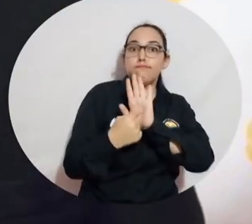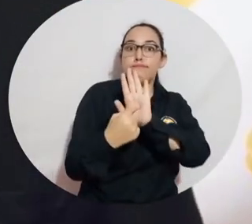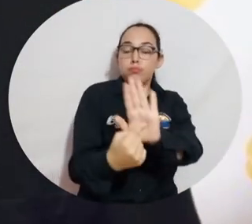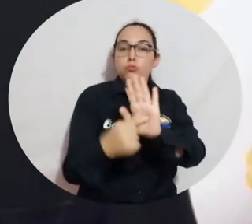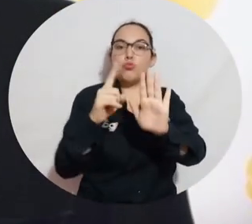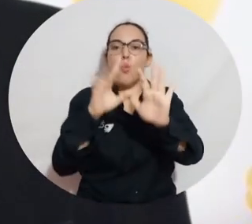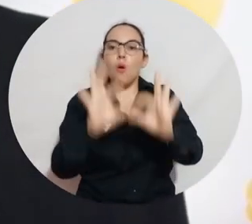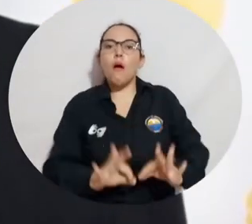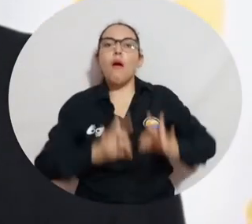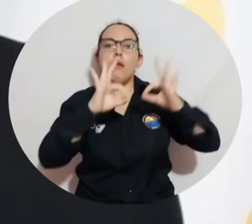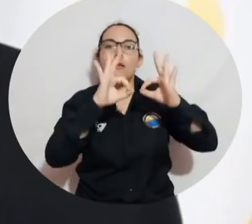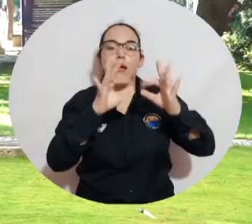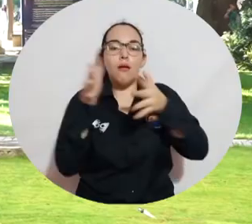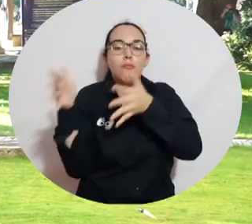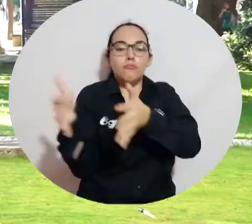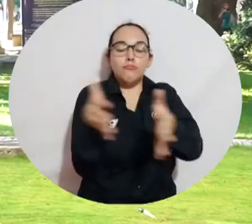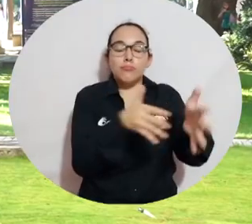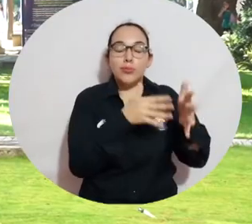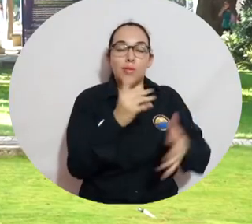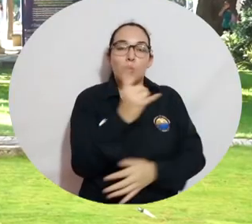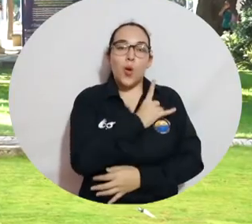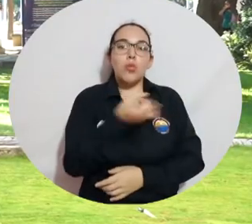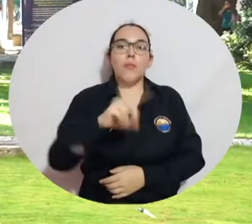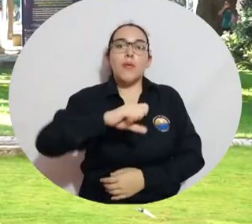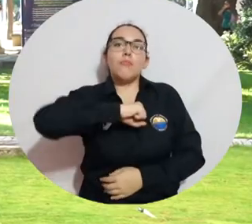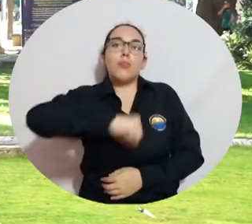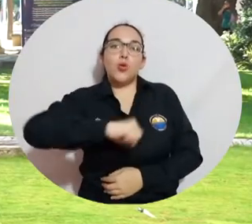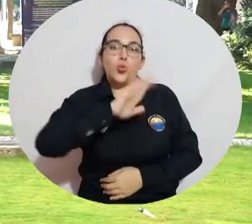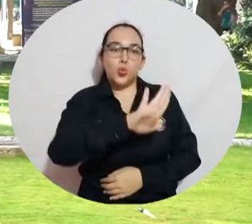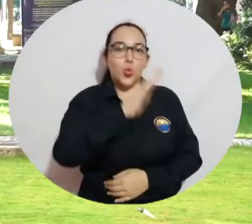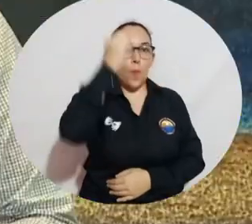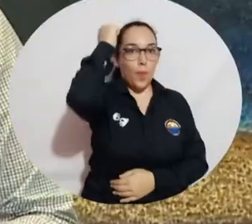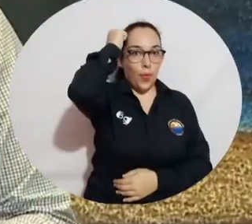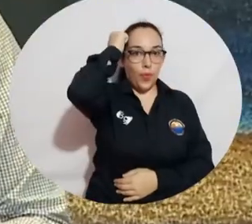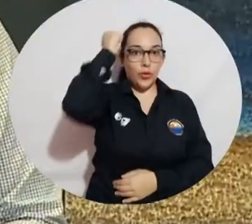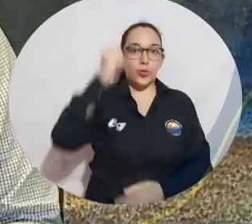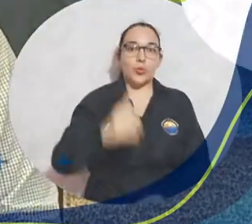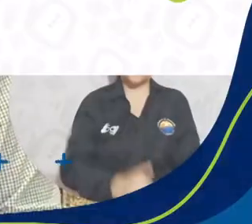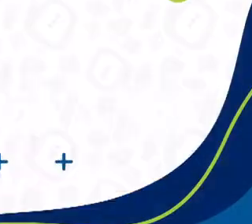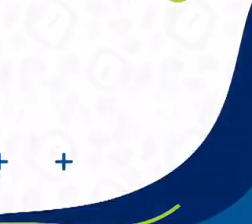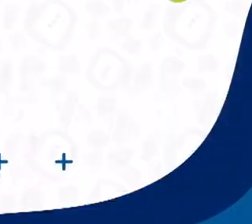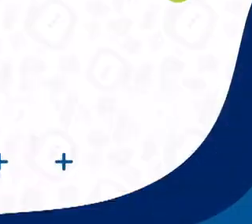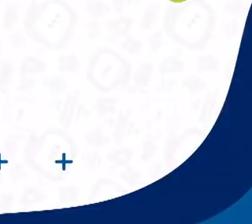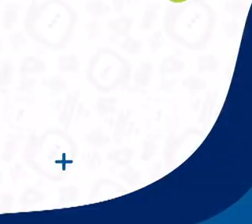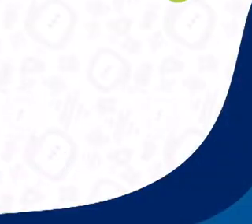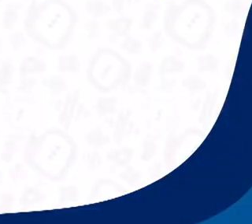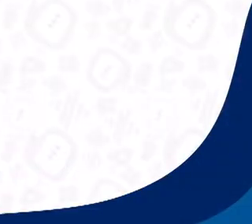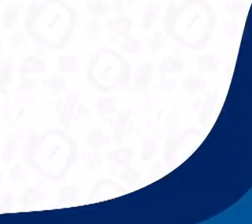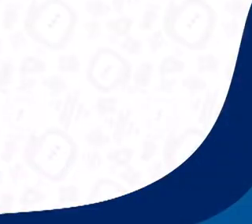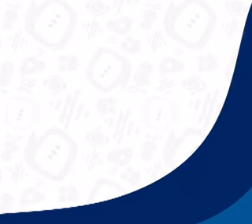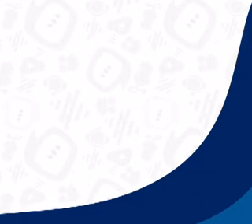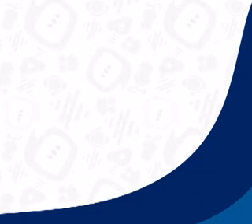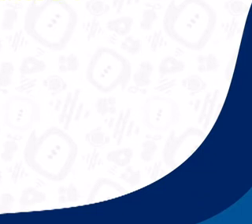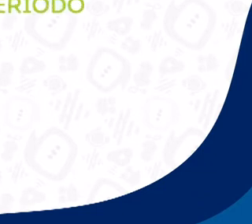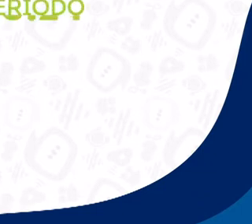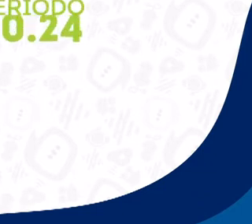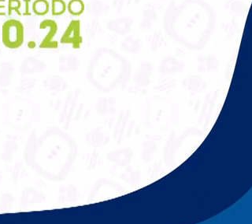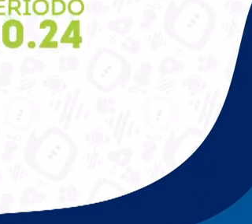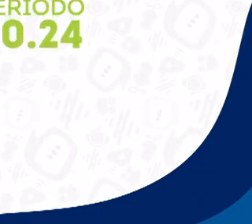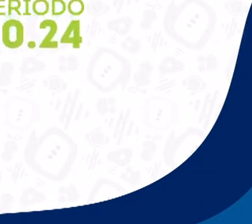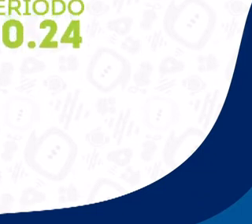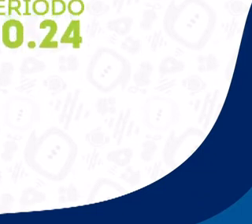.000 miembros, y defiende la calidad de la enseñanza universitaria y los derechos de los profesores. Universidad del Magdalena,